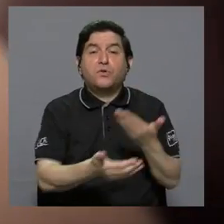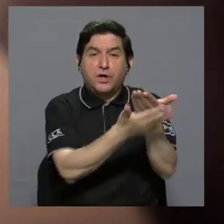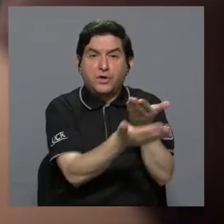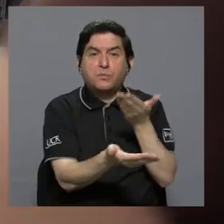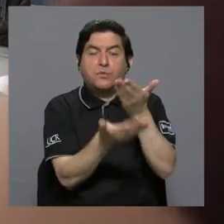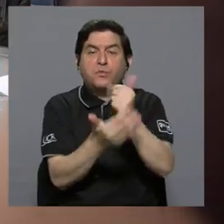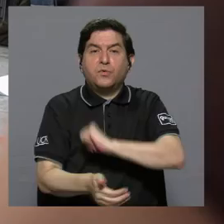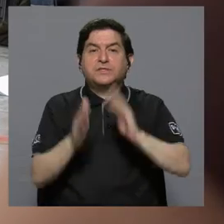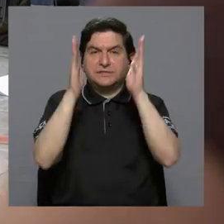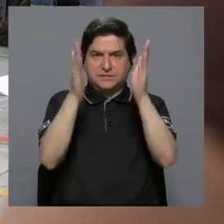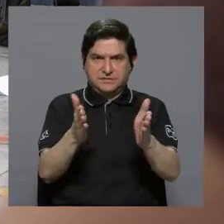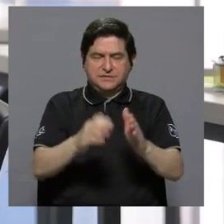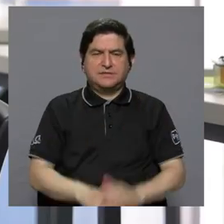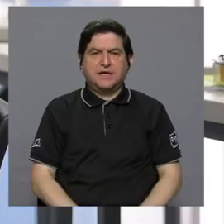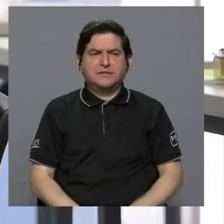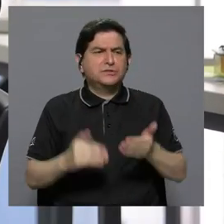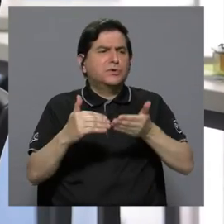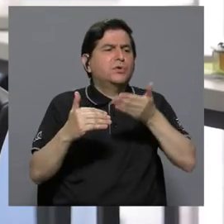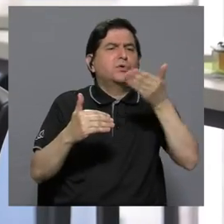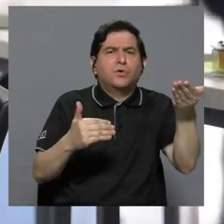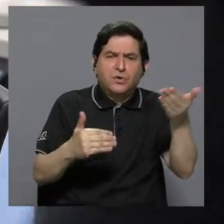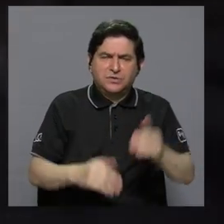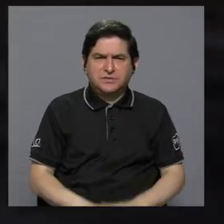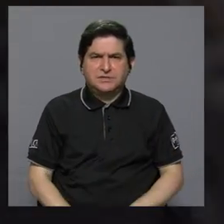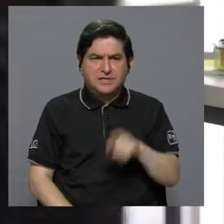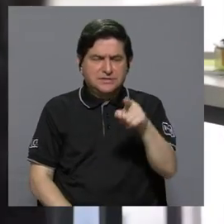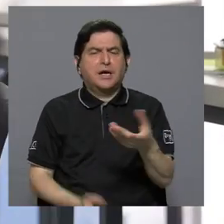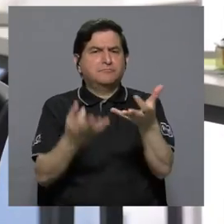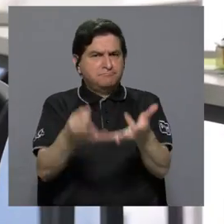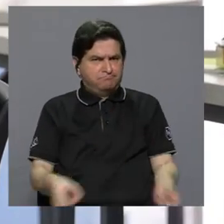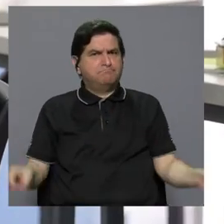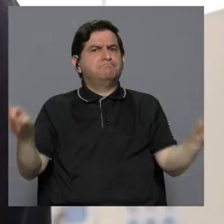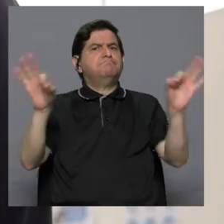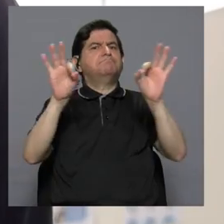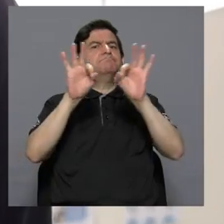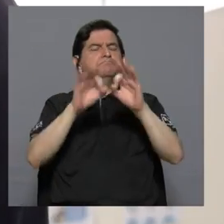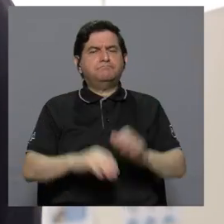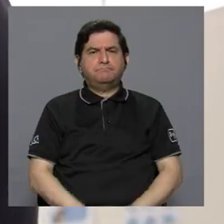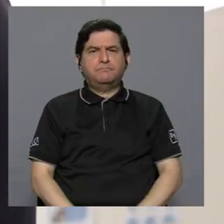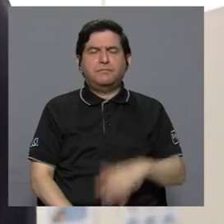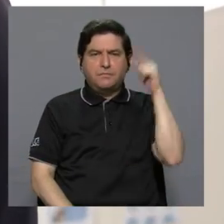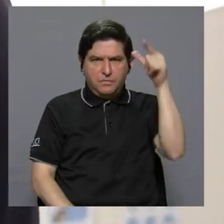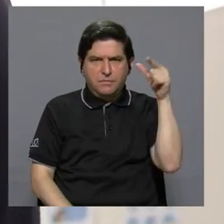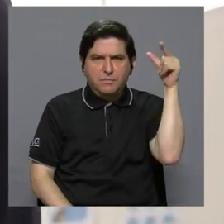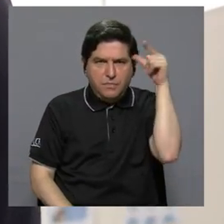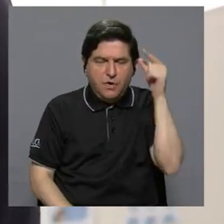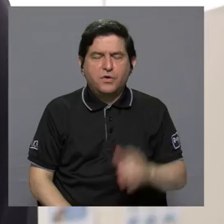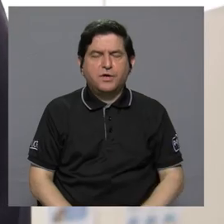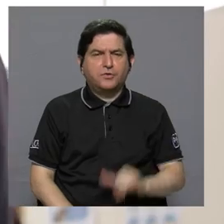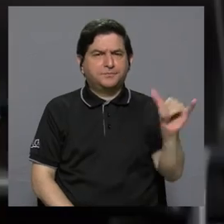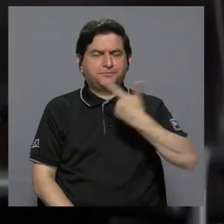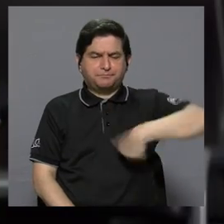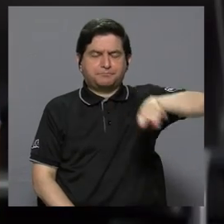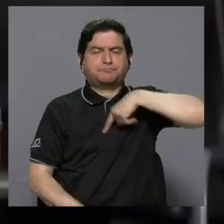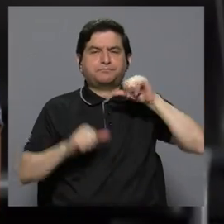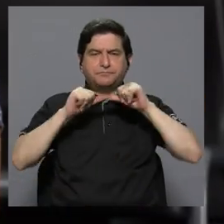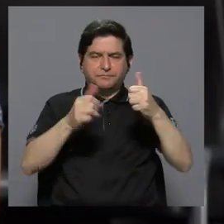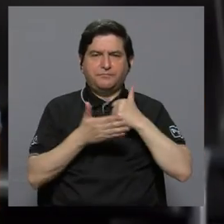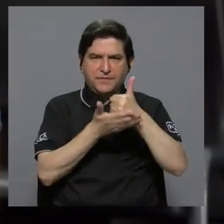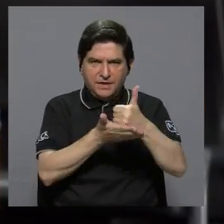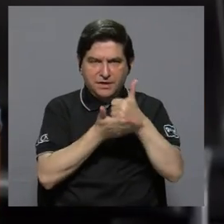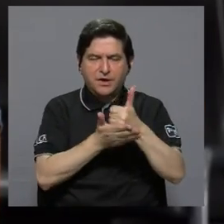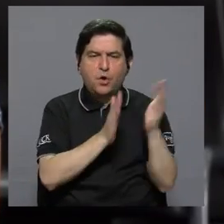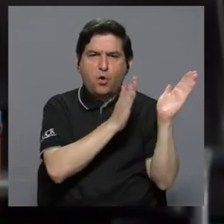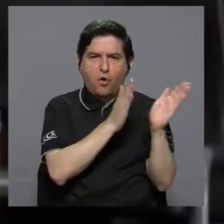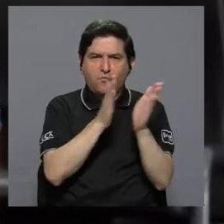podamos proponer a las autoridades aquellos elementos que son significativos y sin duda alguna, pues también